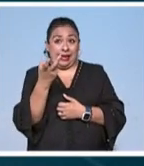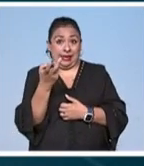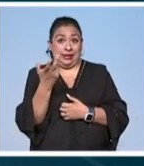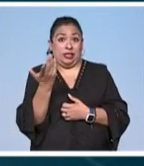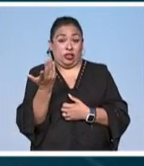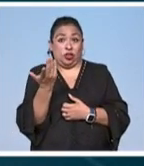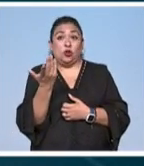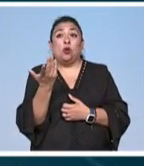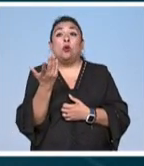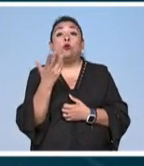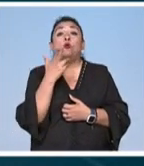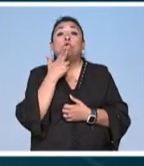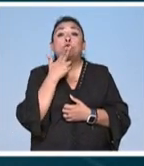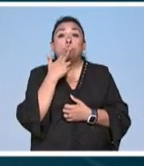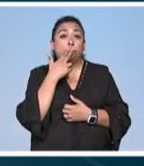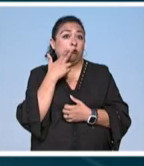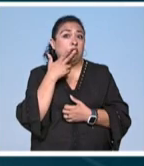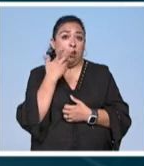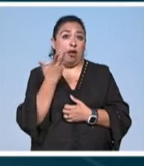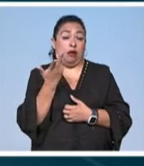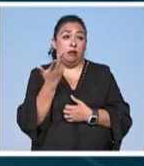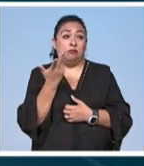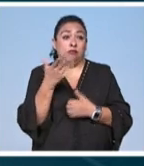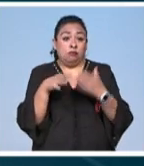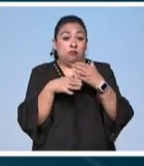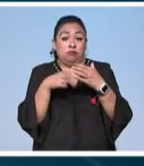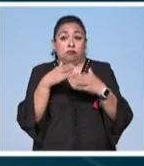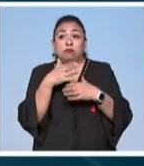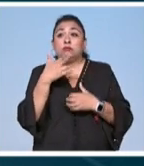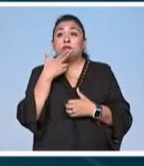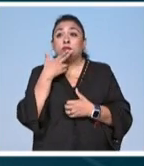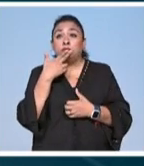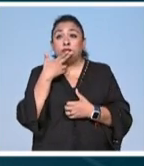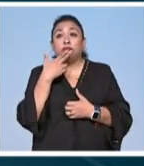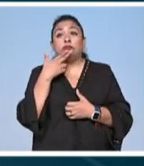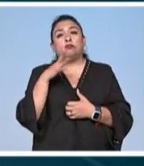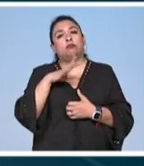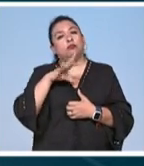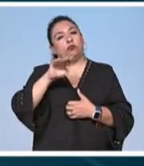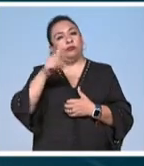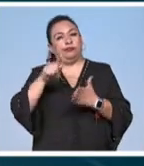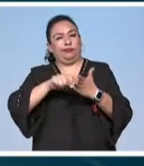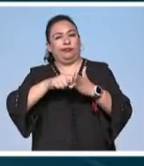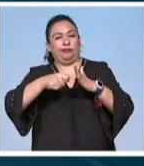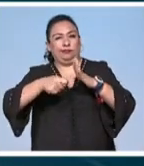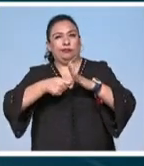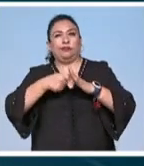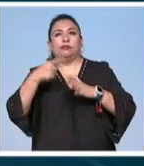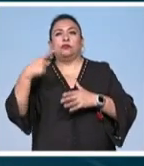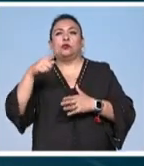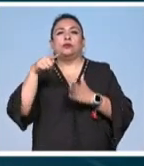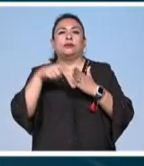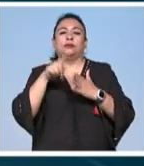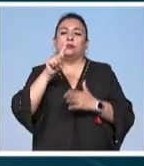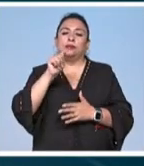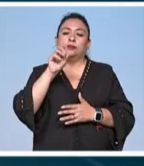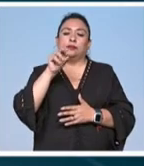un objeto utilitario completamente y que comparte pues con otras técnicas de tonalá